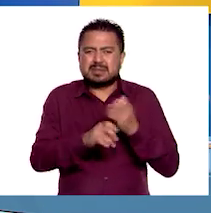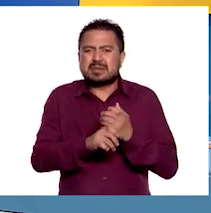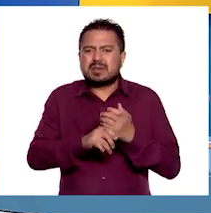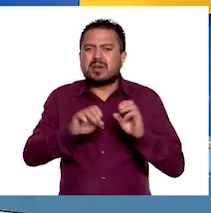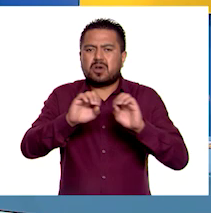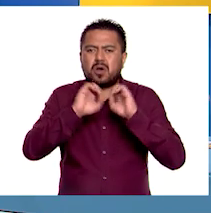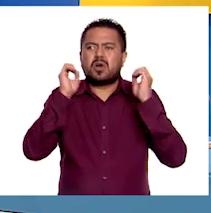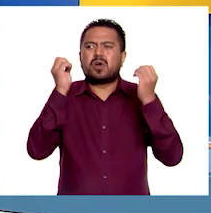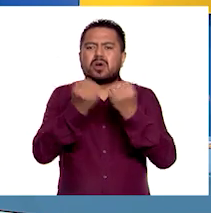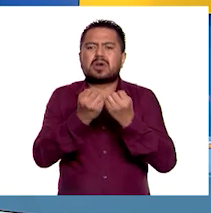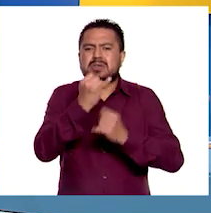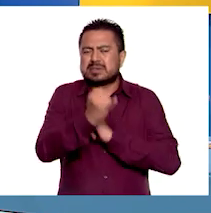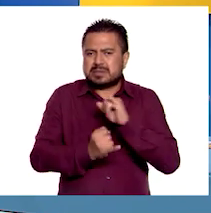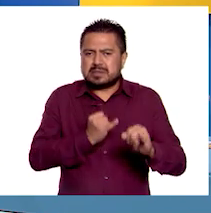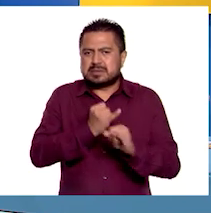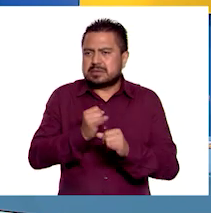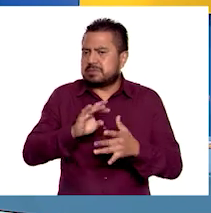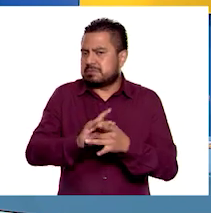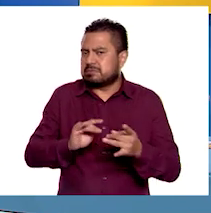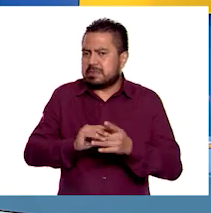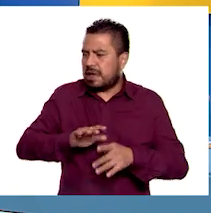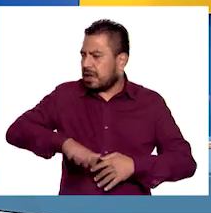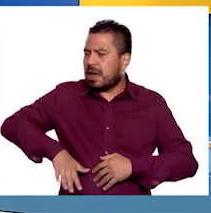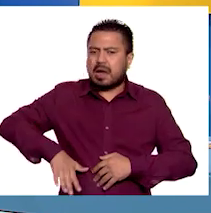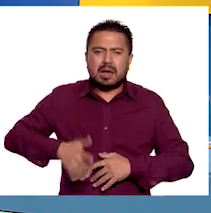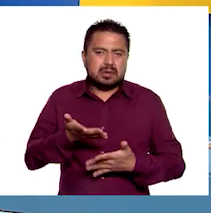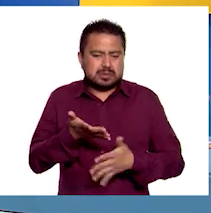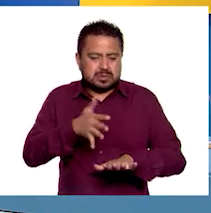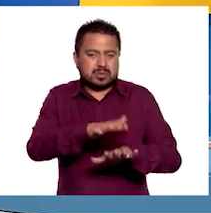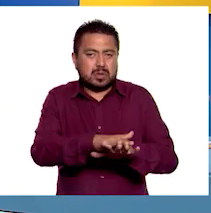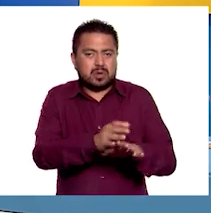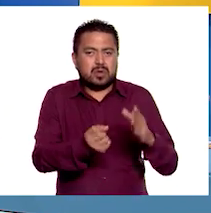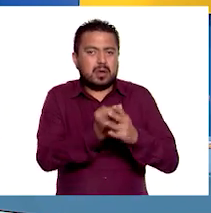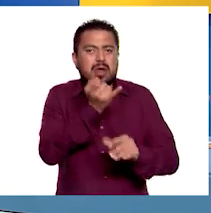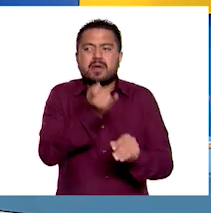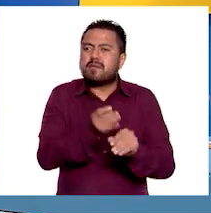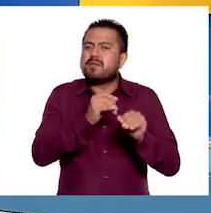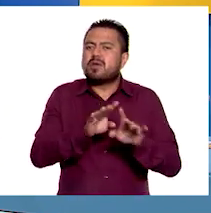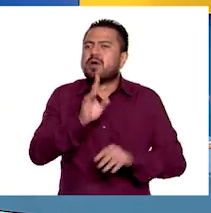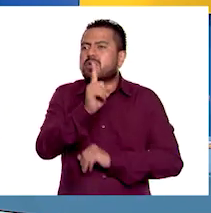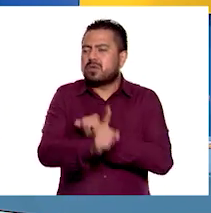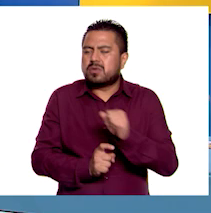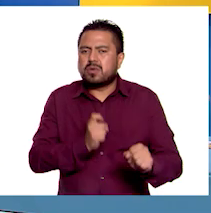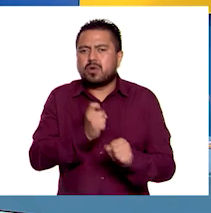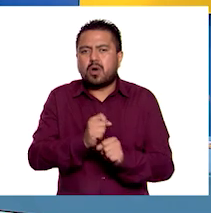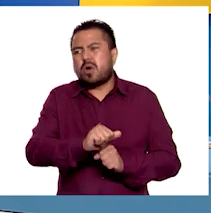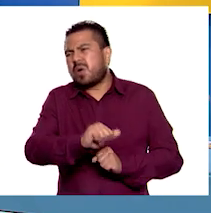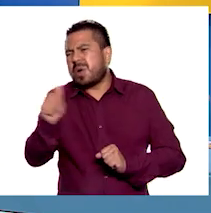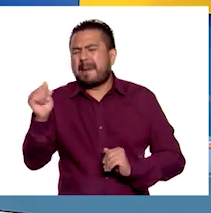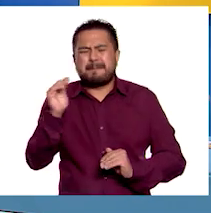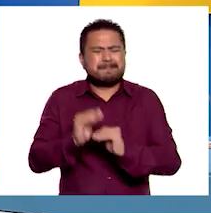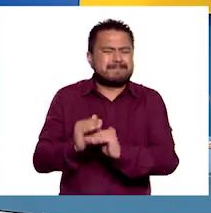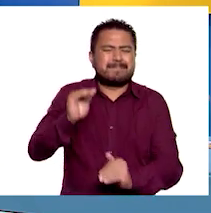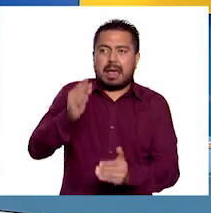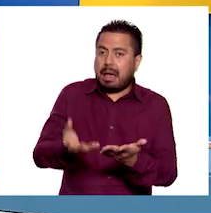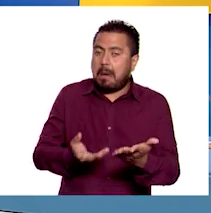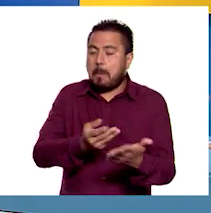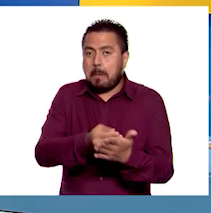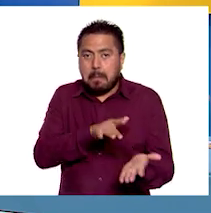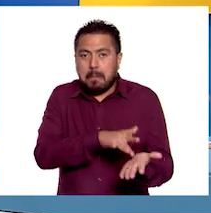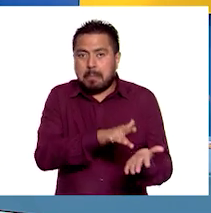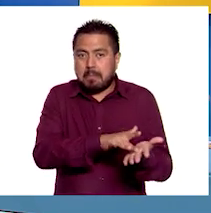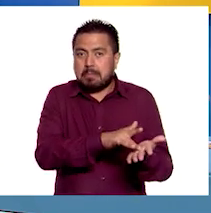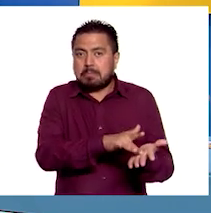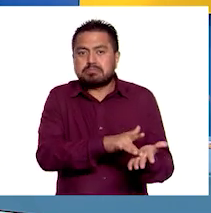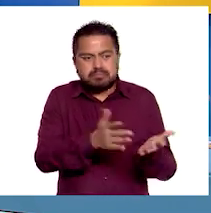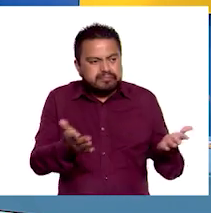el organismo internacional mencionado ha incorporado en su informe anual otros más que contribuyen a enriquecer